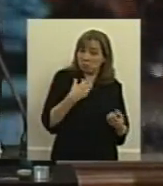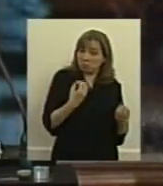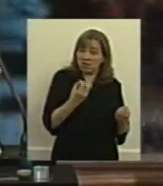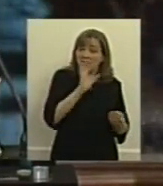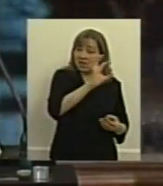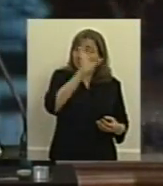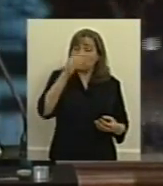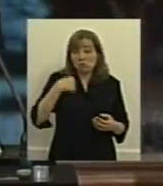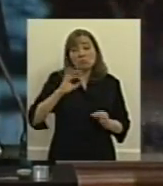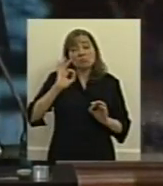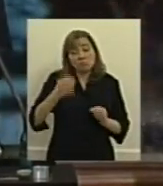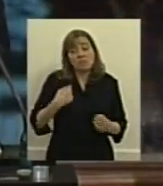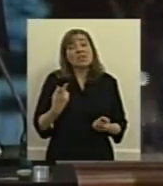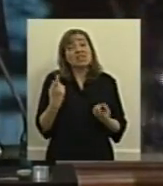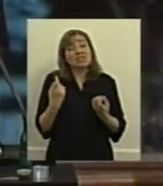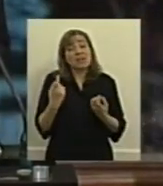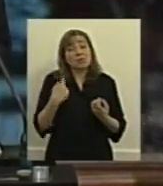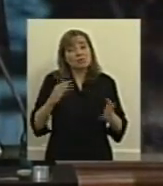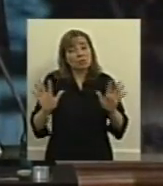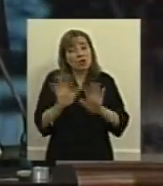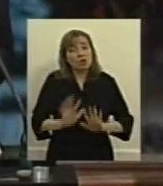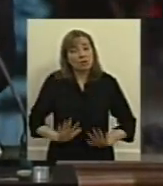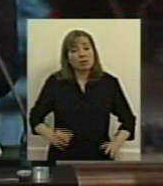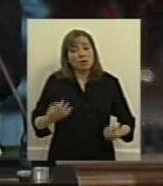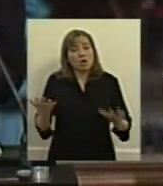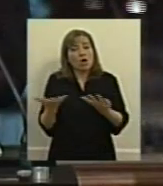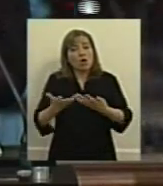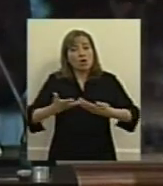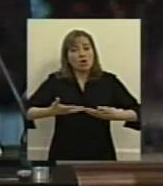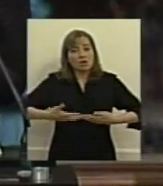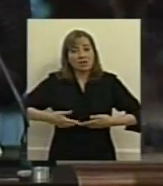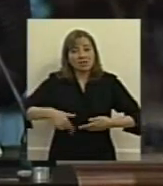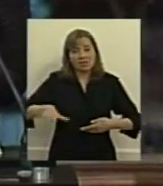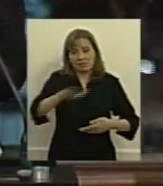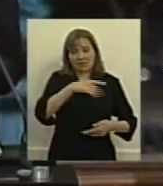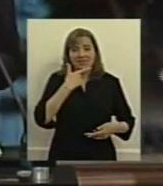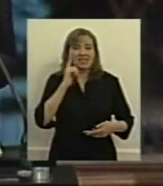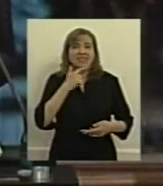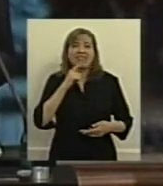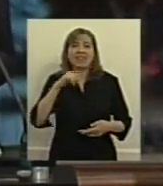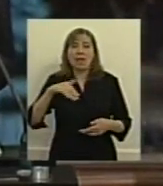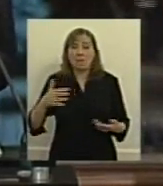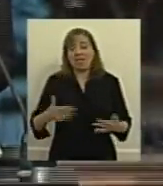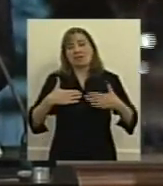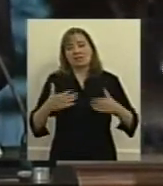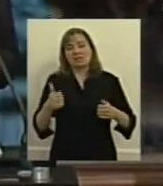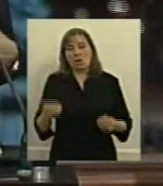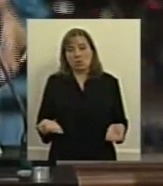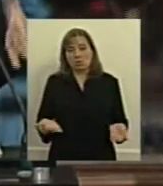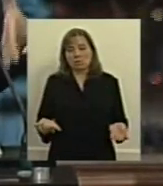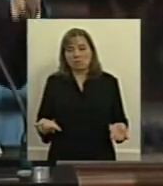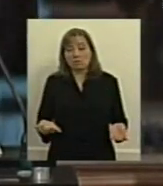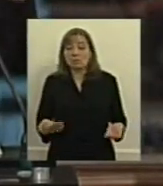hablando de la necesidad de regular a un sector tan importante que tiene que ver con la salud y que además